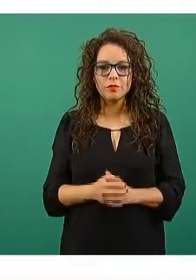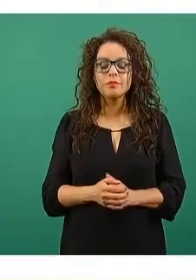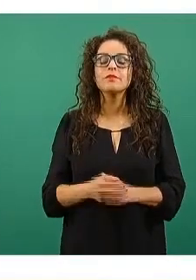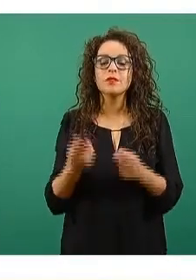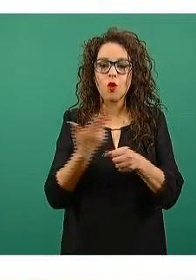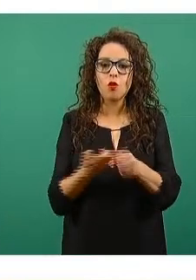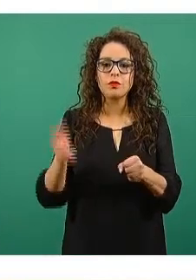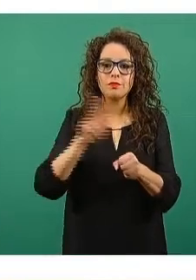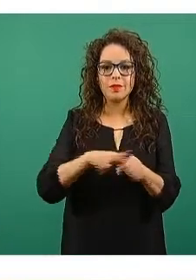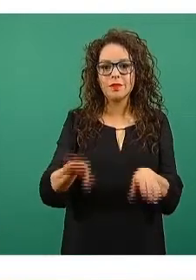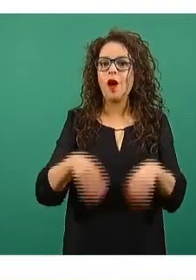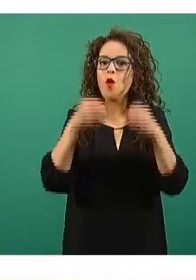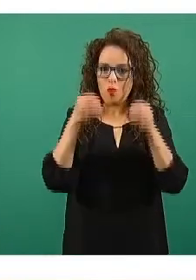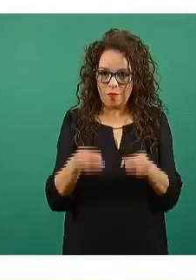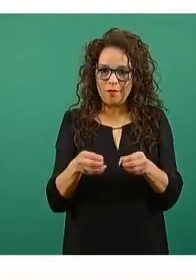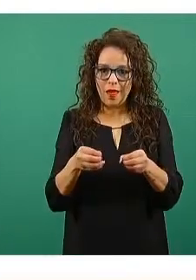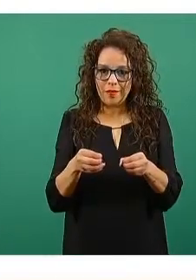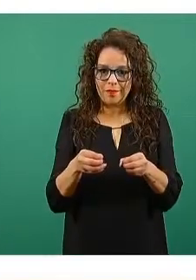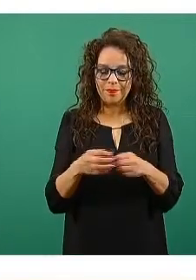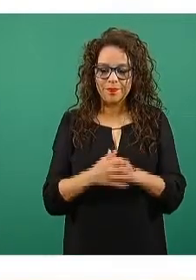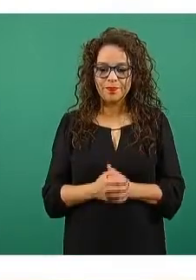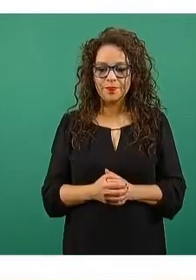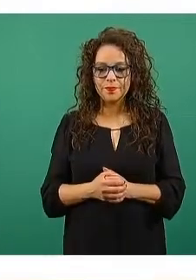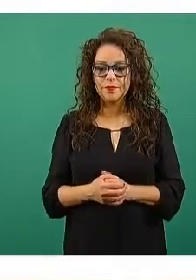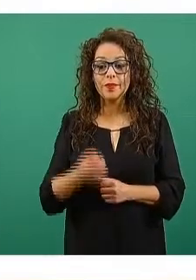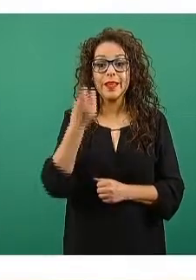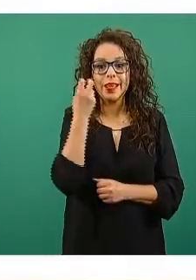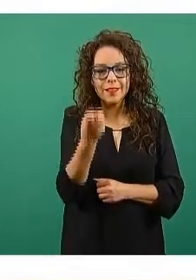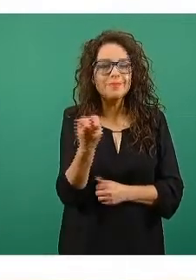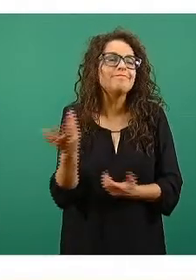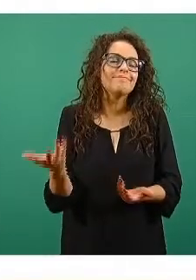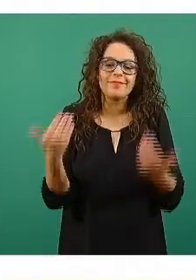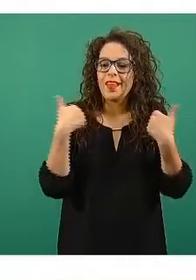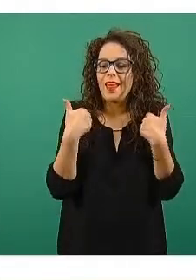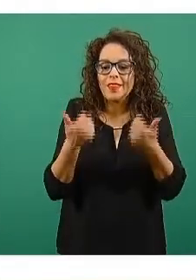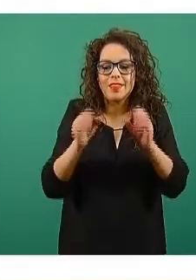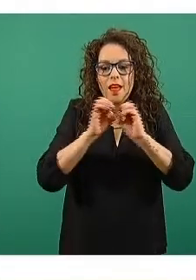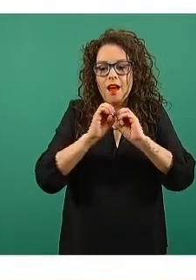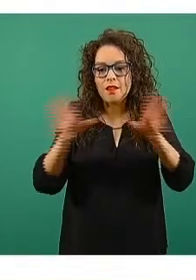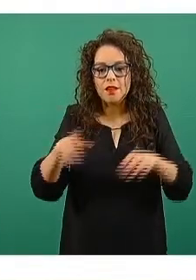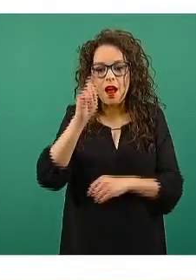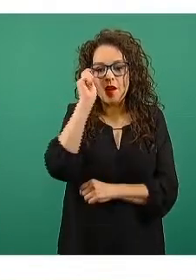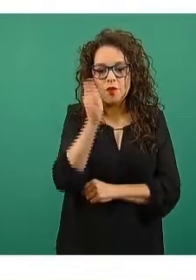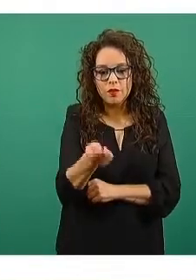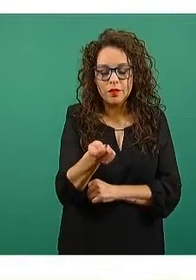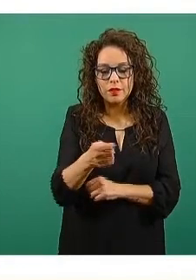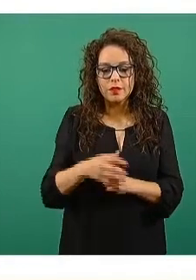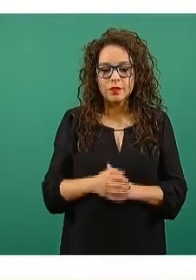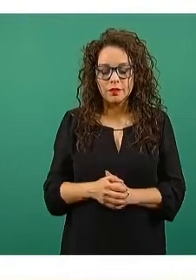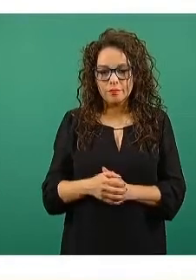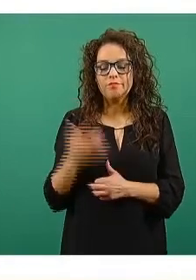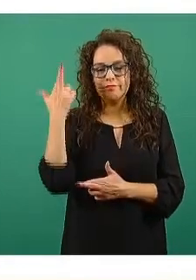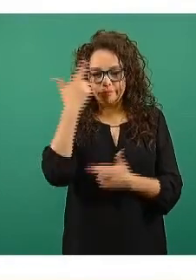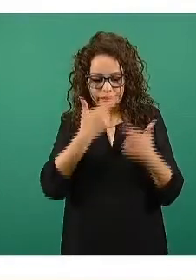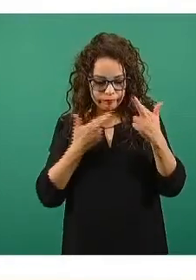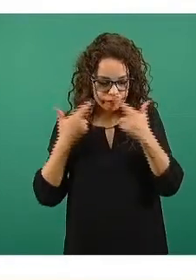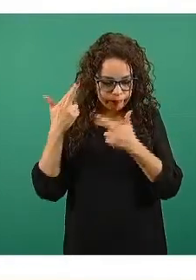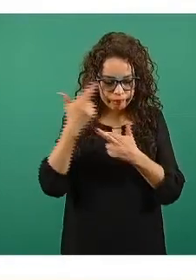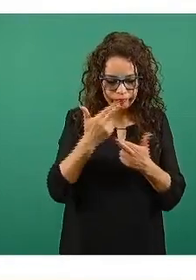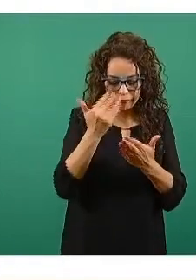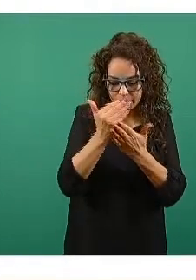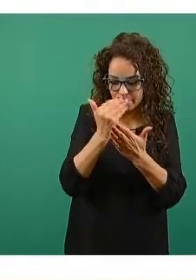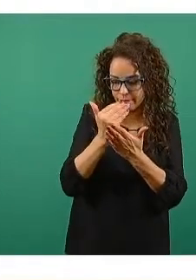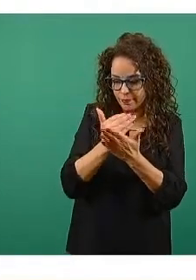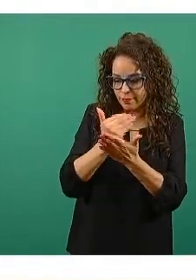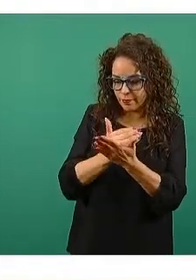ocupación hospitalaria. Y nuevamente habla justamente de todos los parámetros que se evalúan y al final dan